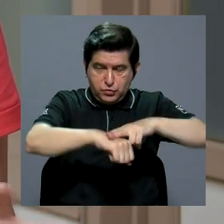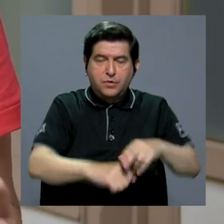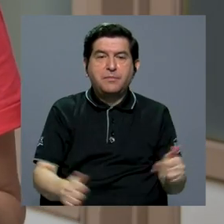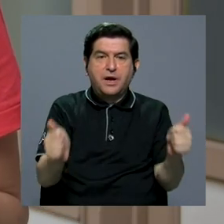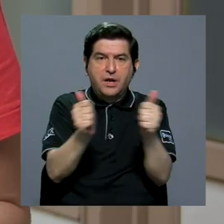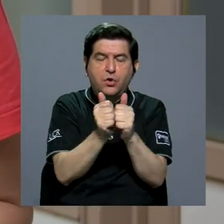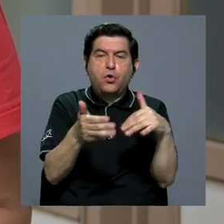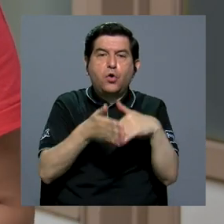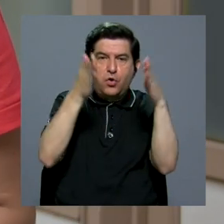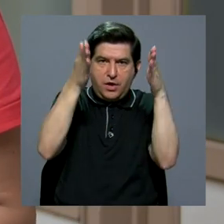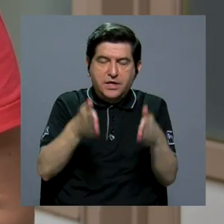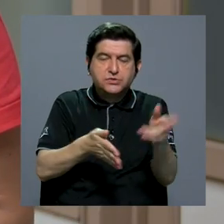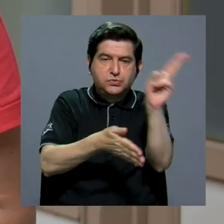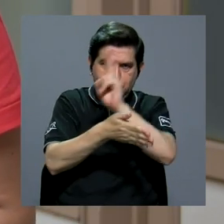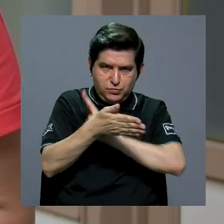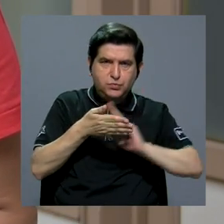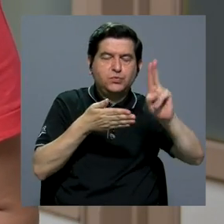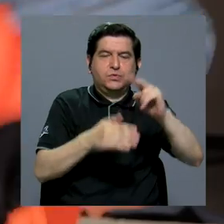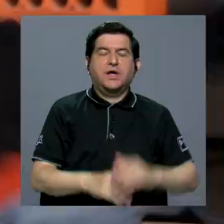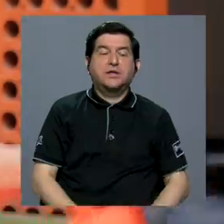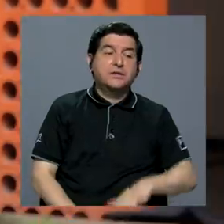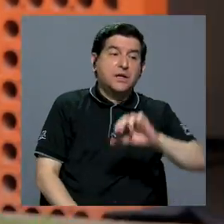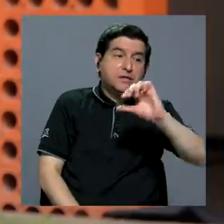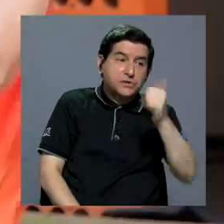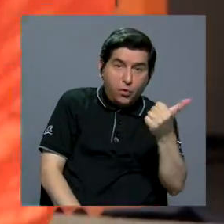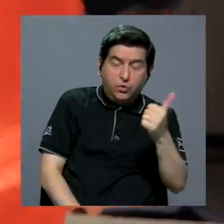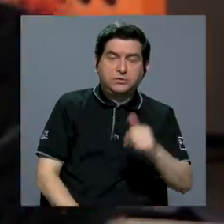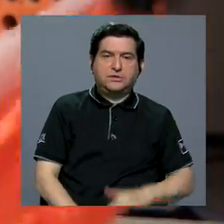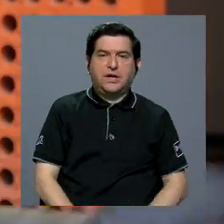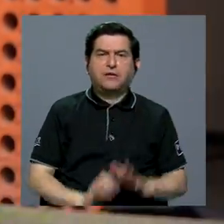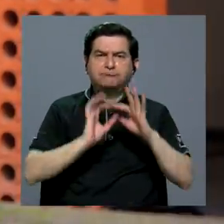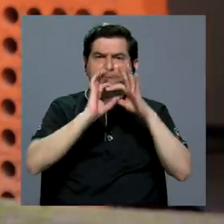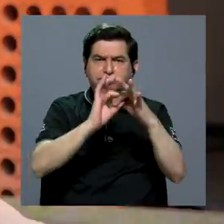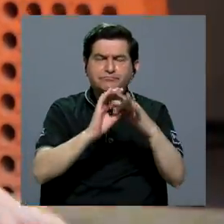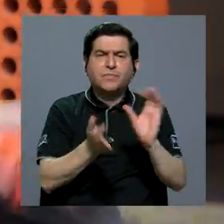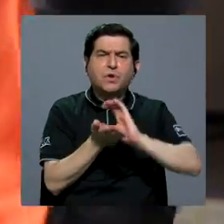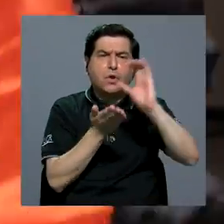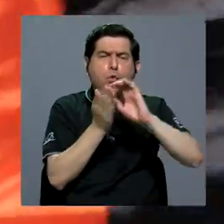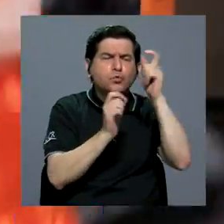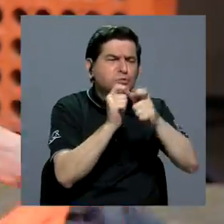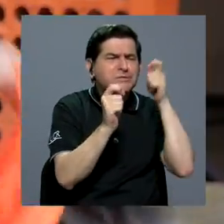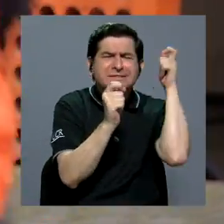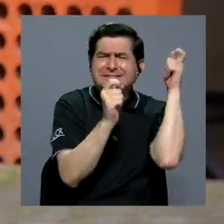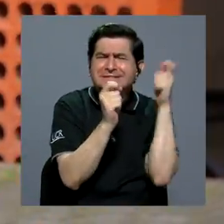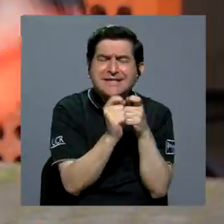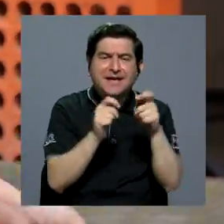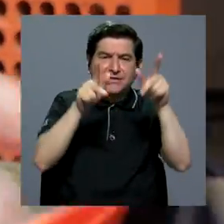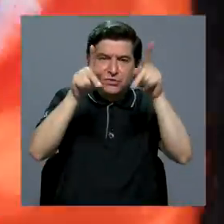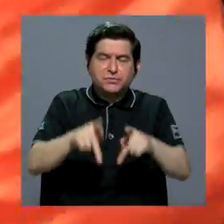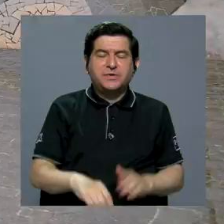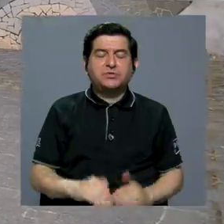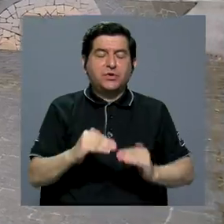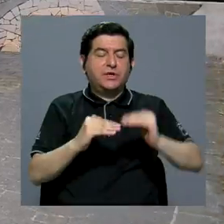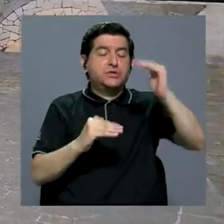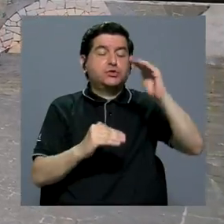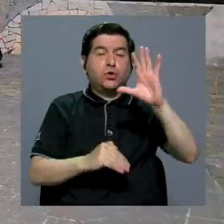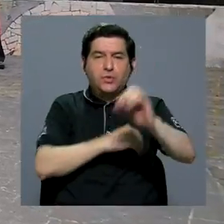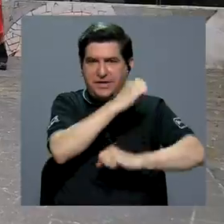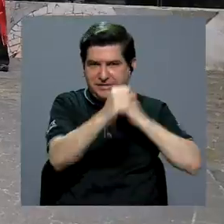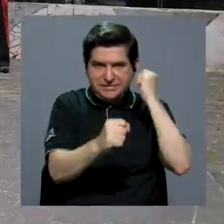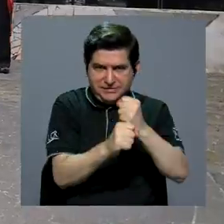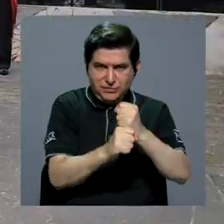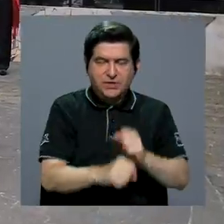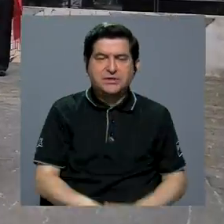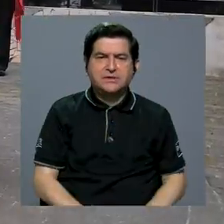regulares junto con estudiantes de la universidad. Y la otra modalidad tiene que ver con cursos específicos para personas mayores de